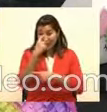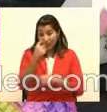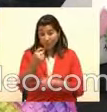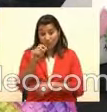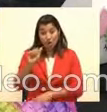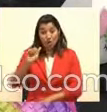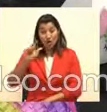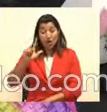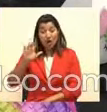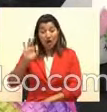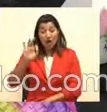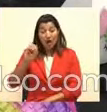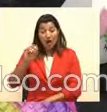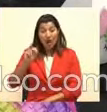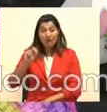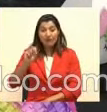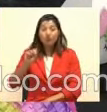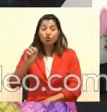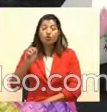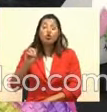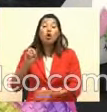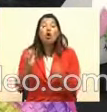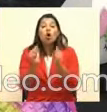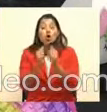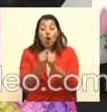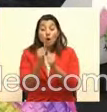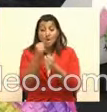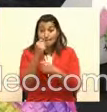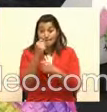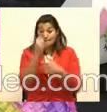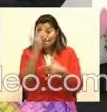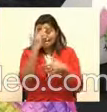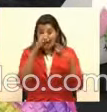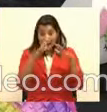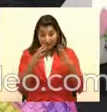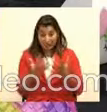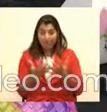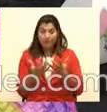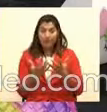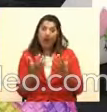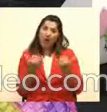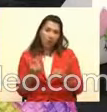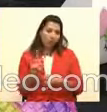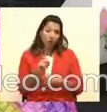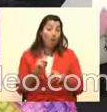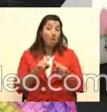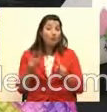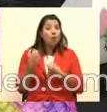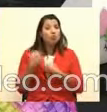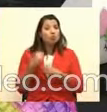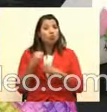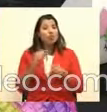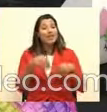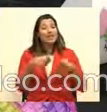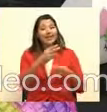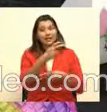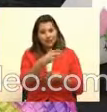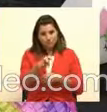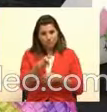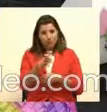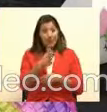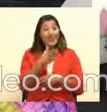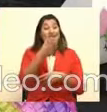él, bueno, por medio de la pandemia los colegios cerraron, pero la municipalidad le da el bus, lo llega, lo recoge a la casa, lo lleva y lo trae